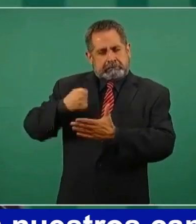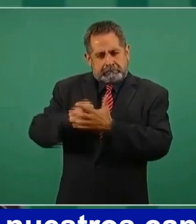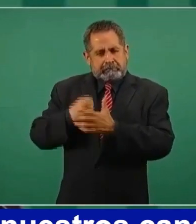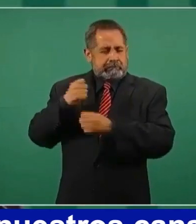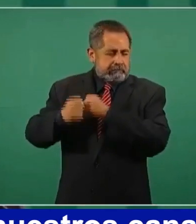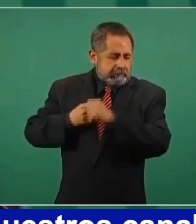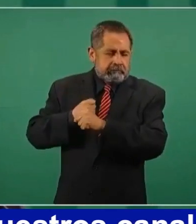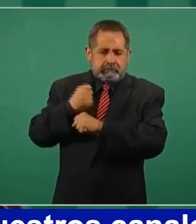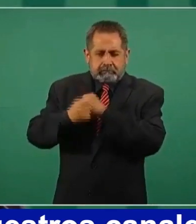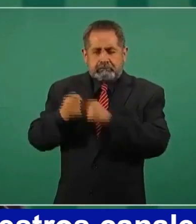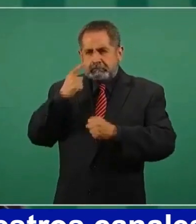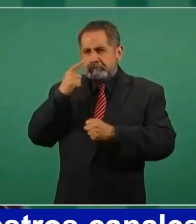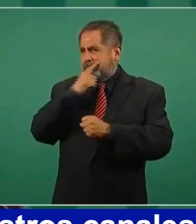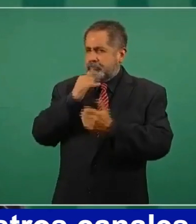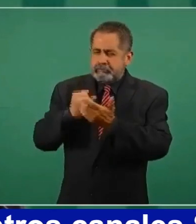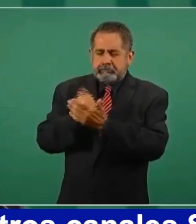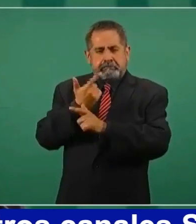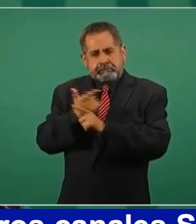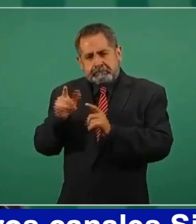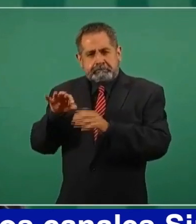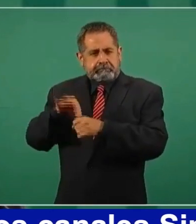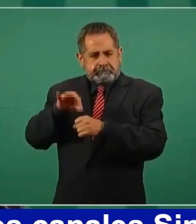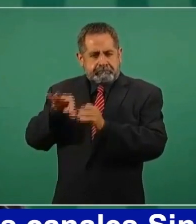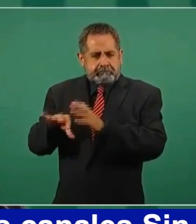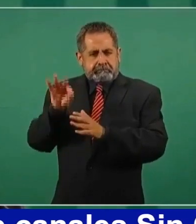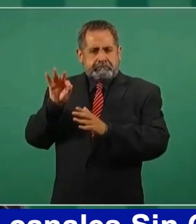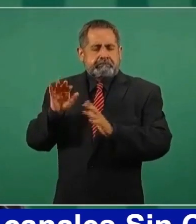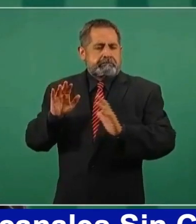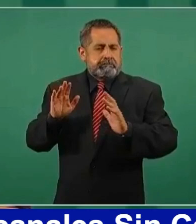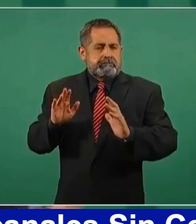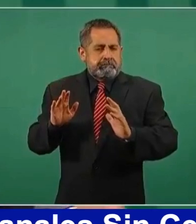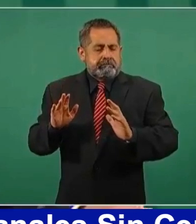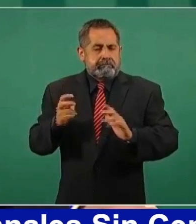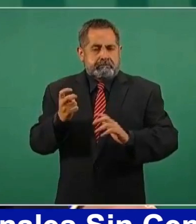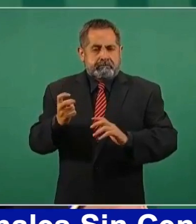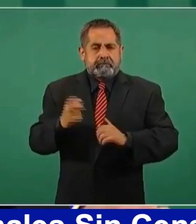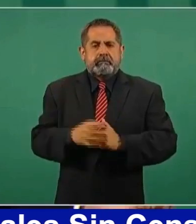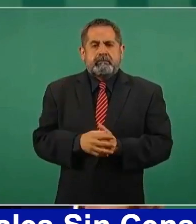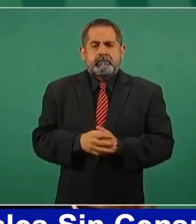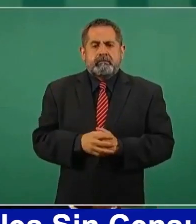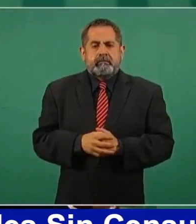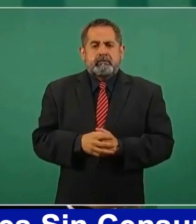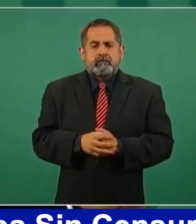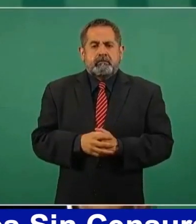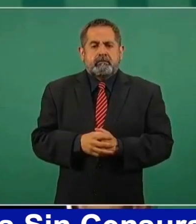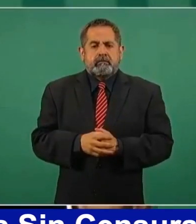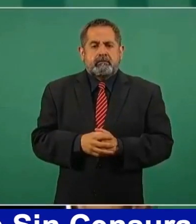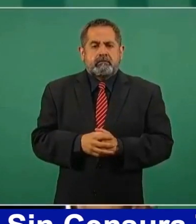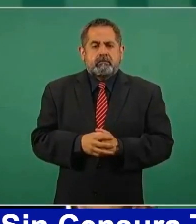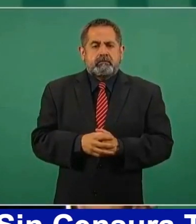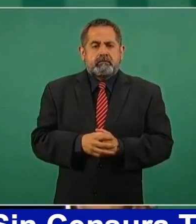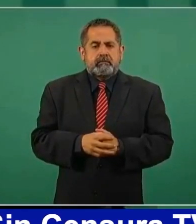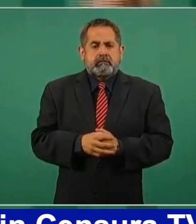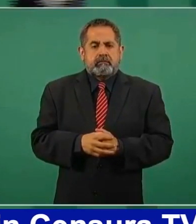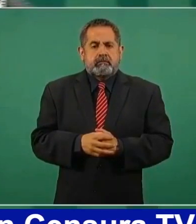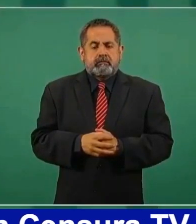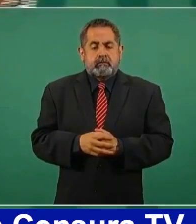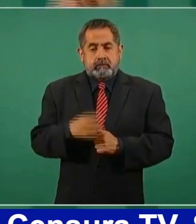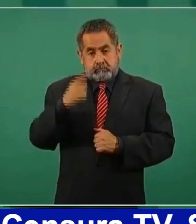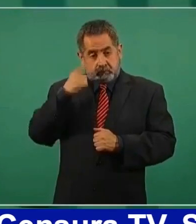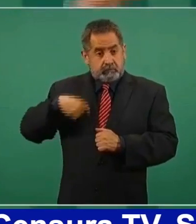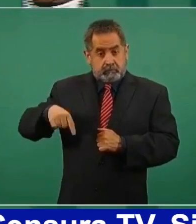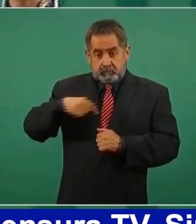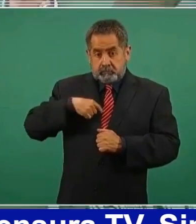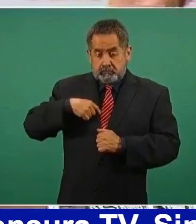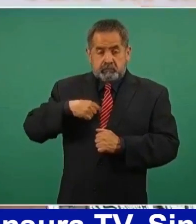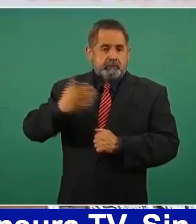y para llegar aquí